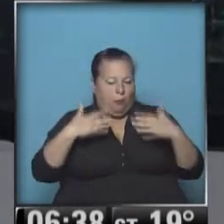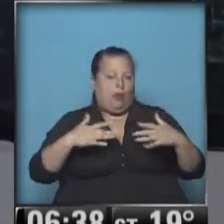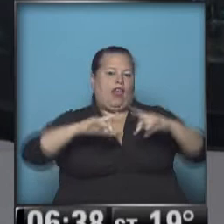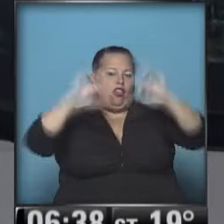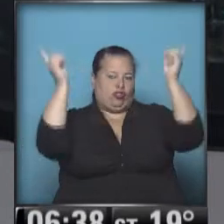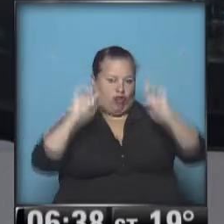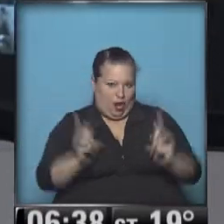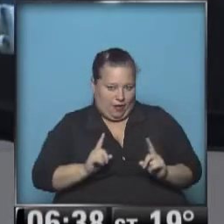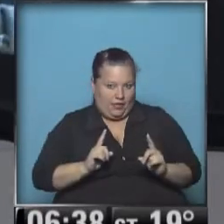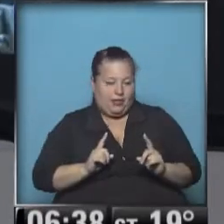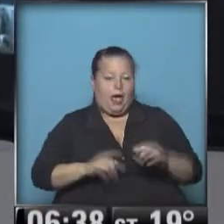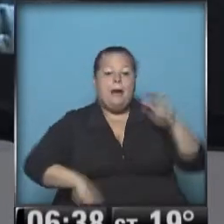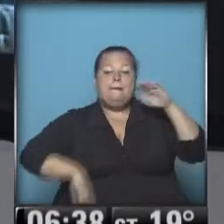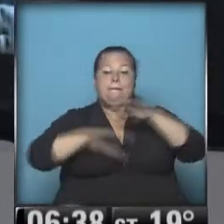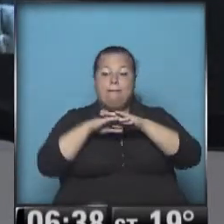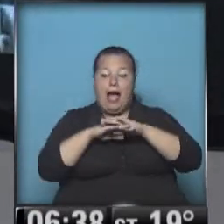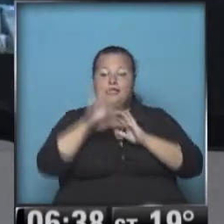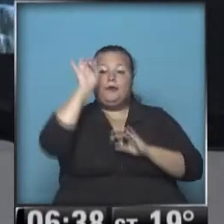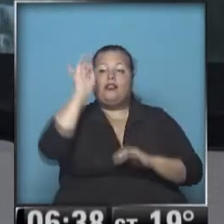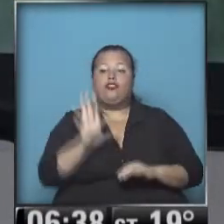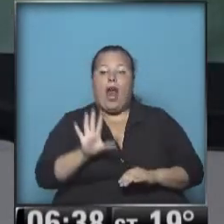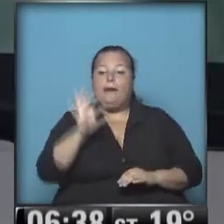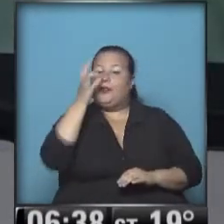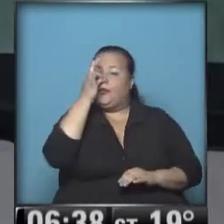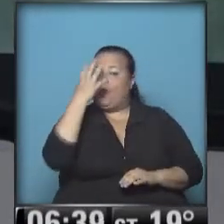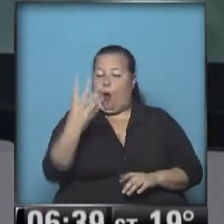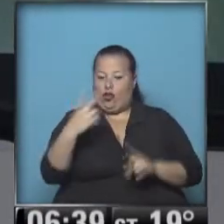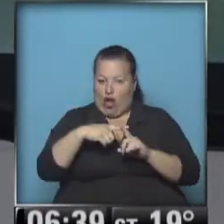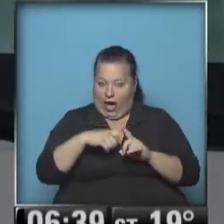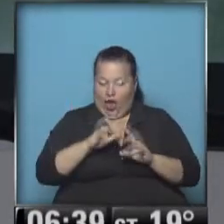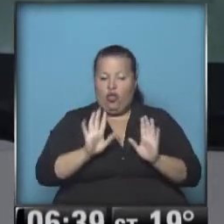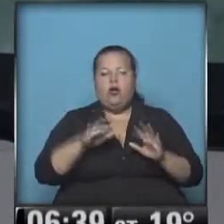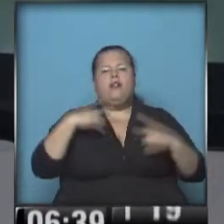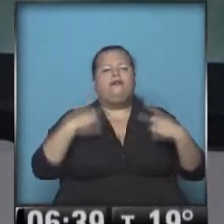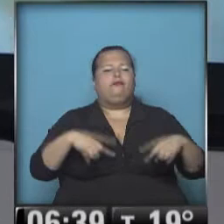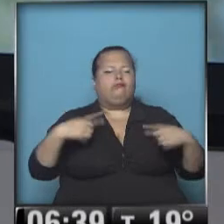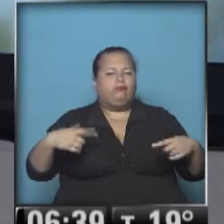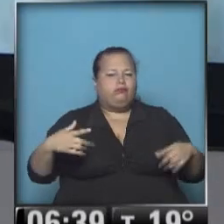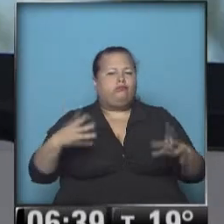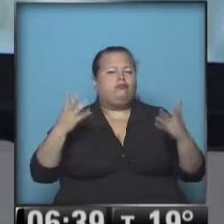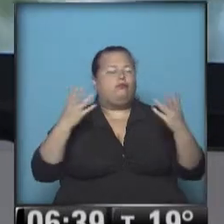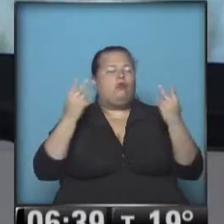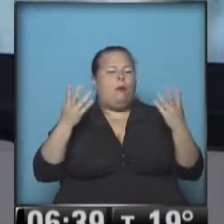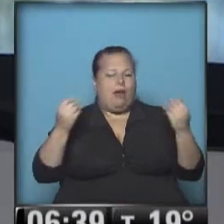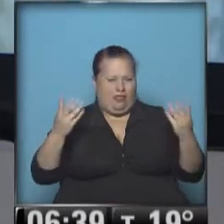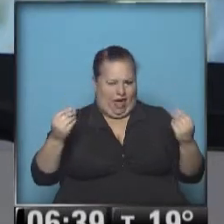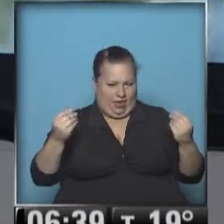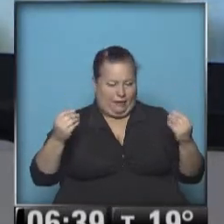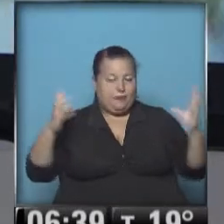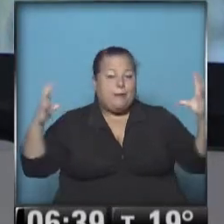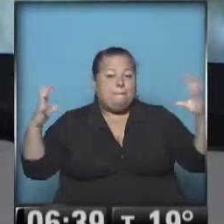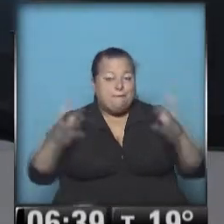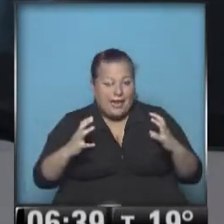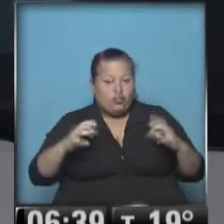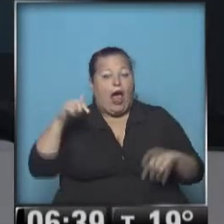tormentas. La máxima solamente 24 y hay mucha, pero mucha humedad. Y la presión